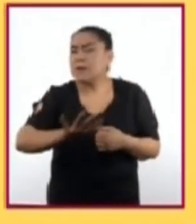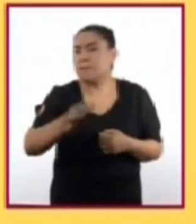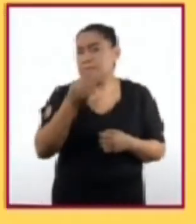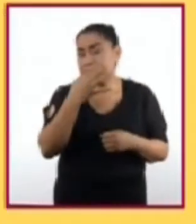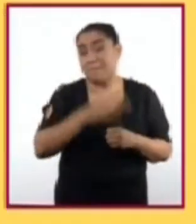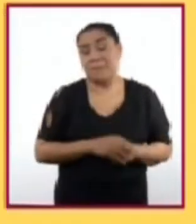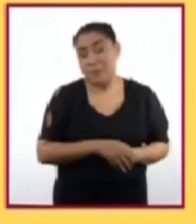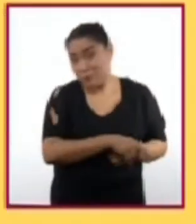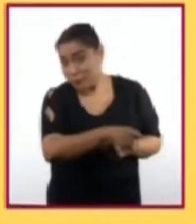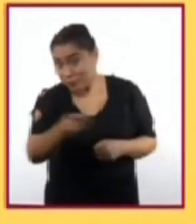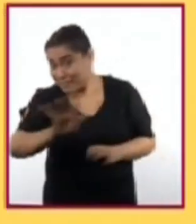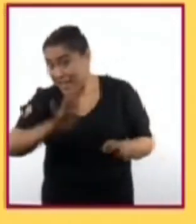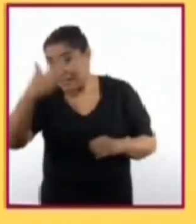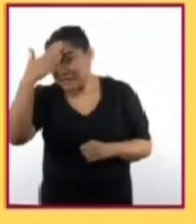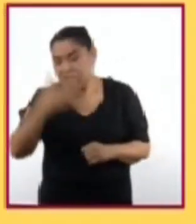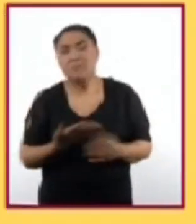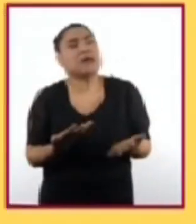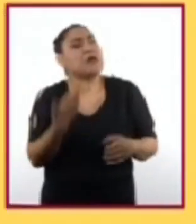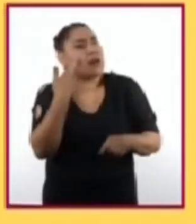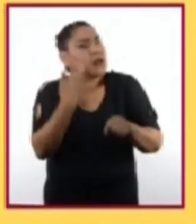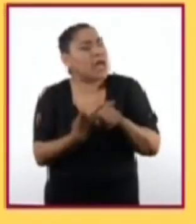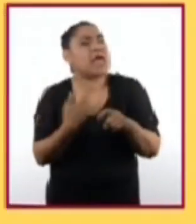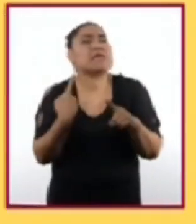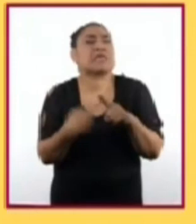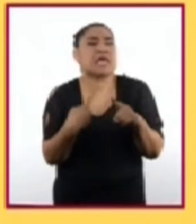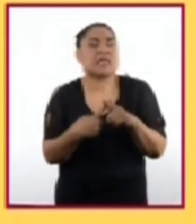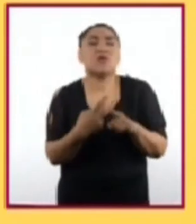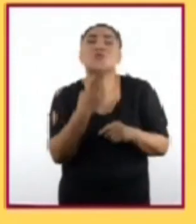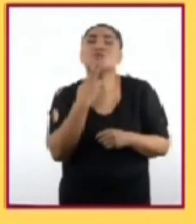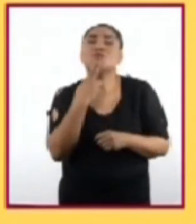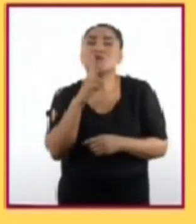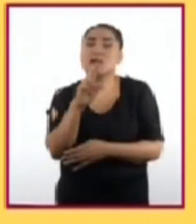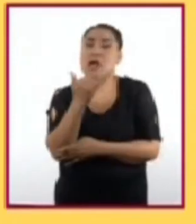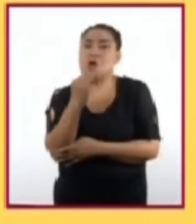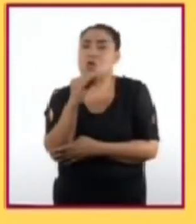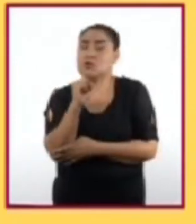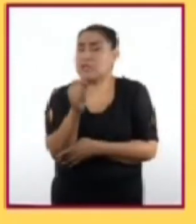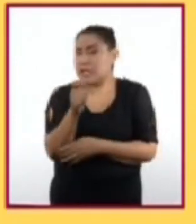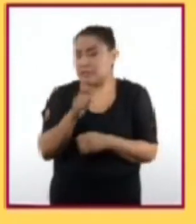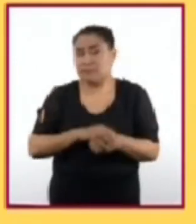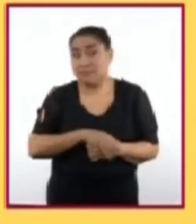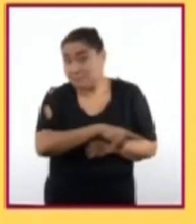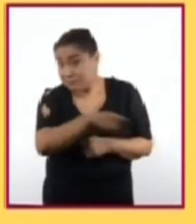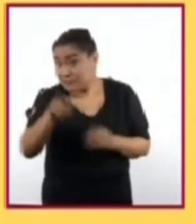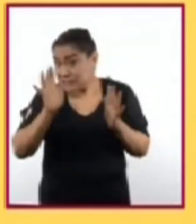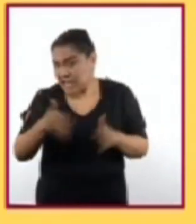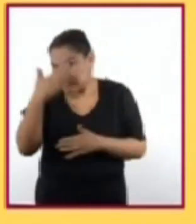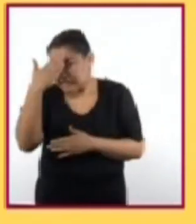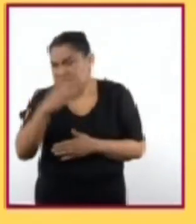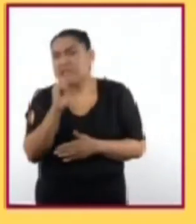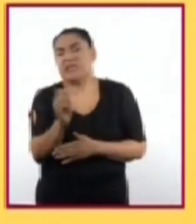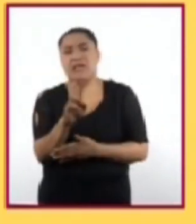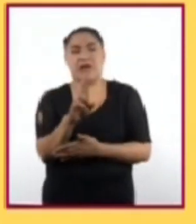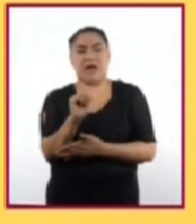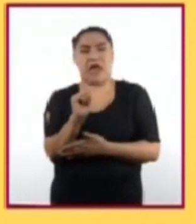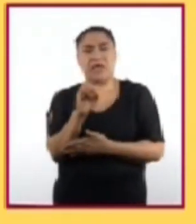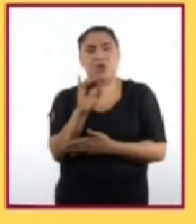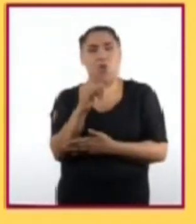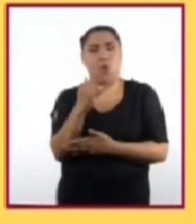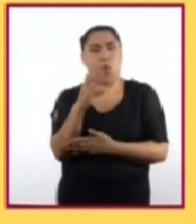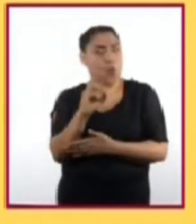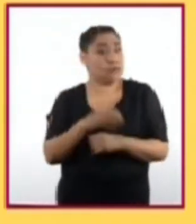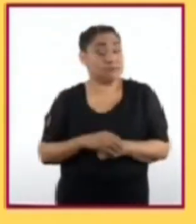¿Ustedes saben quién es el responsable del manejo de los rayos X? ¿Saben qué es un radiólogo? ¿No?